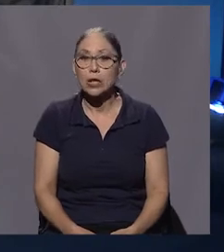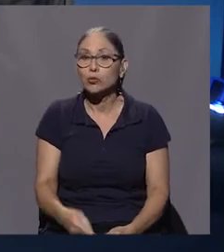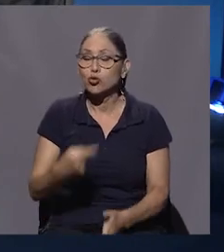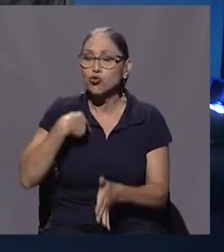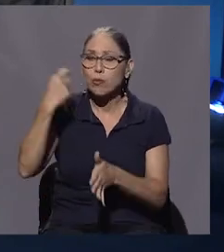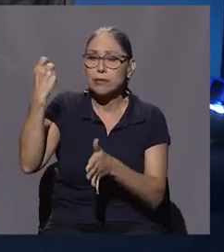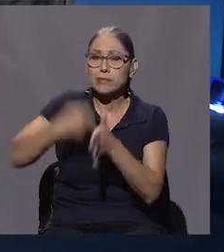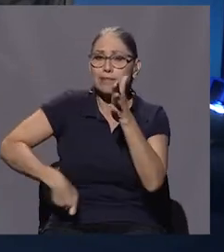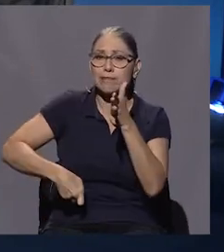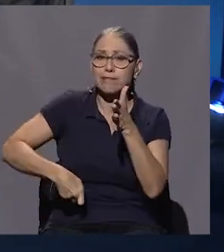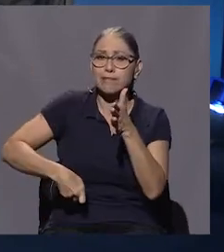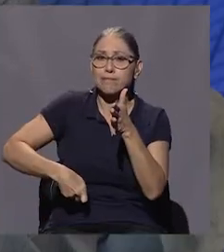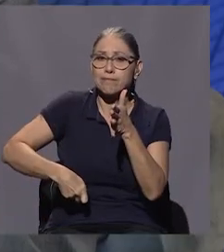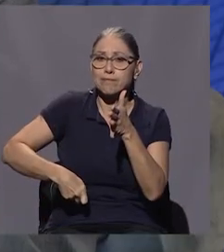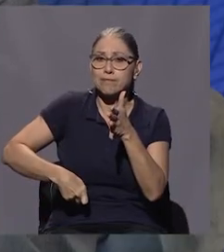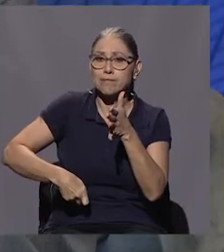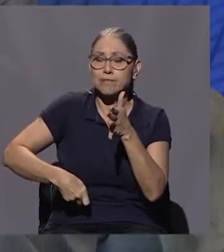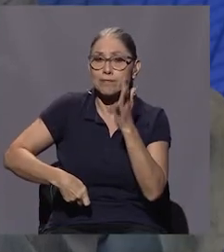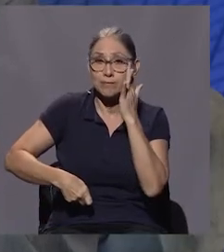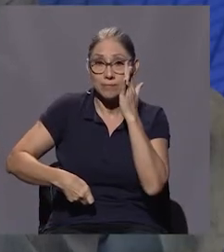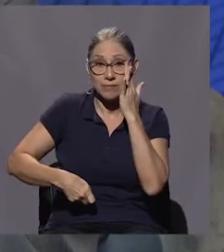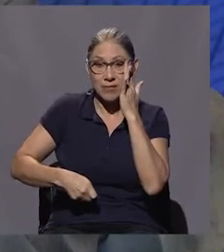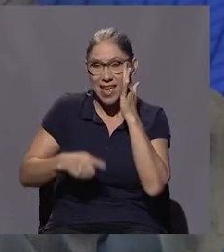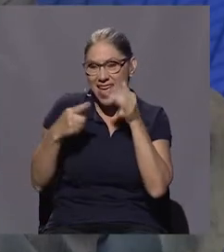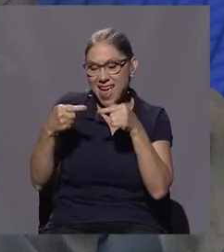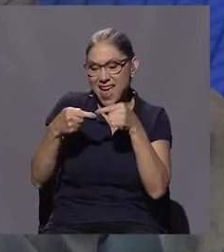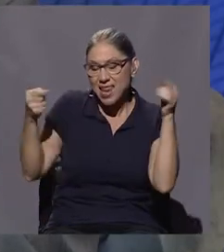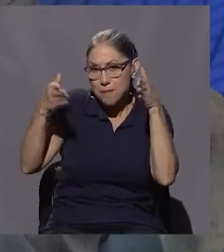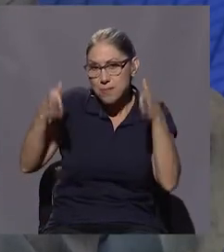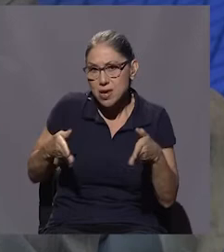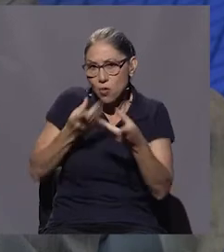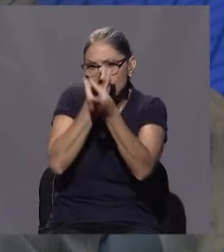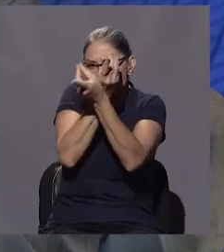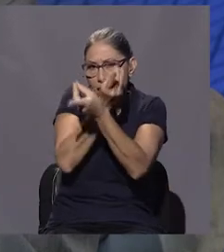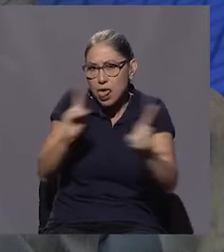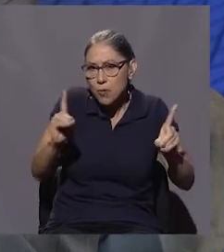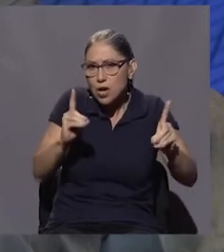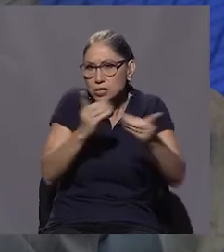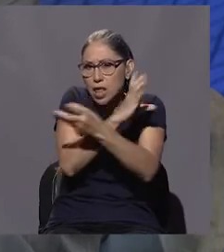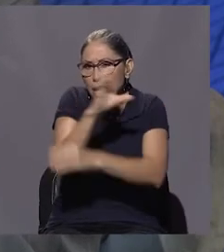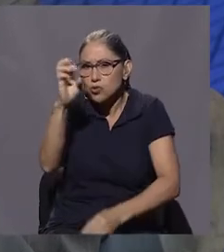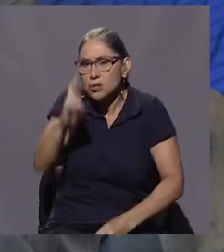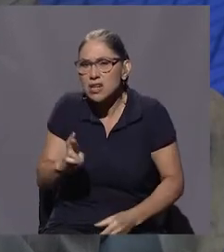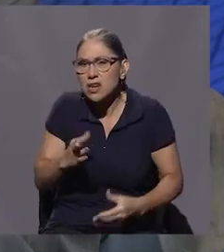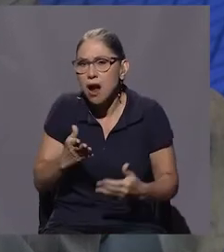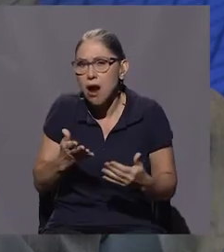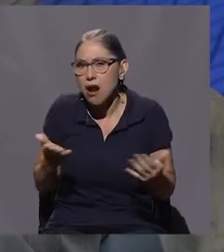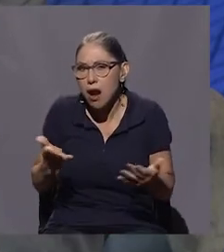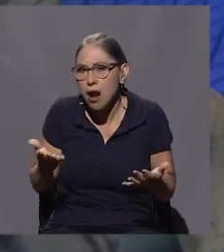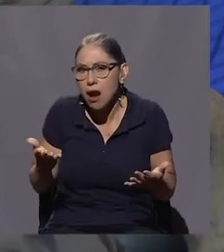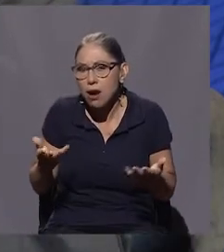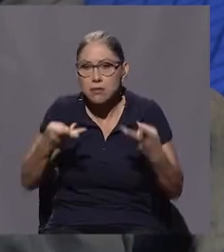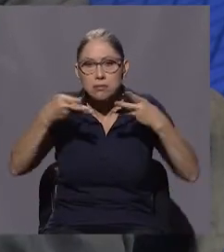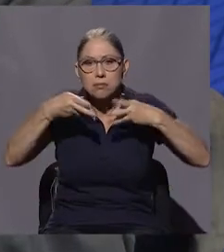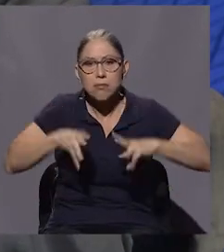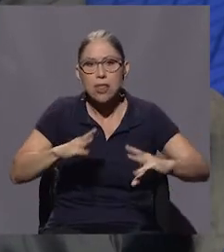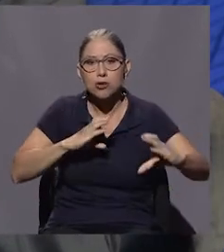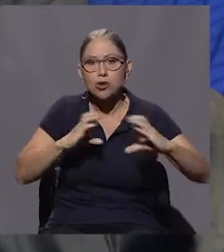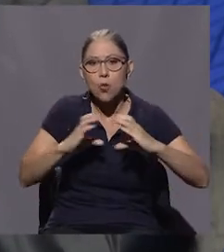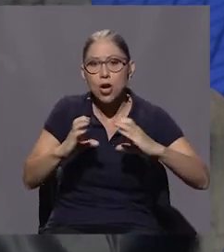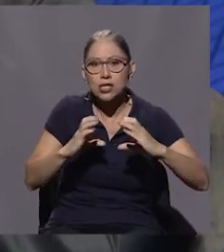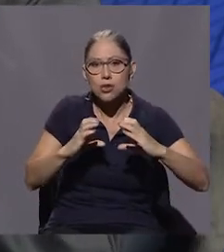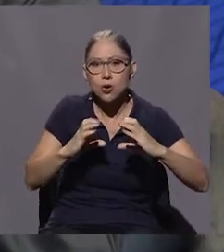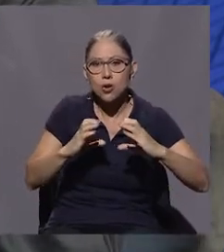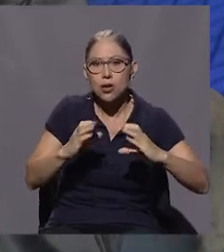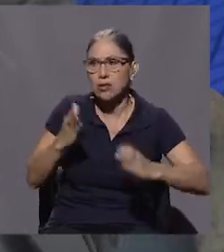Voy a ser muy duro. Si hay algo enemigo de la democracia de Costa Rica son los medios de comunicación. Y usted va a decir,